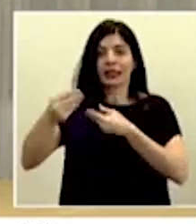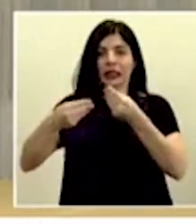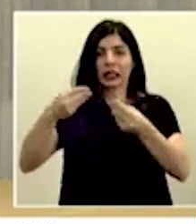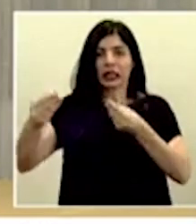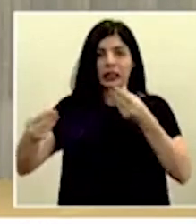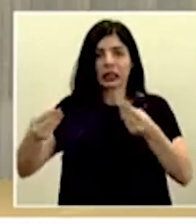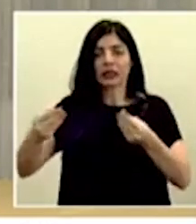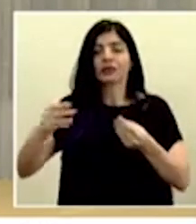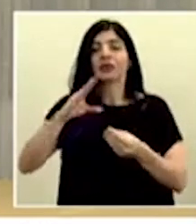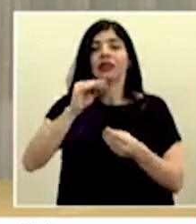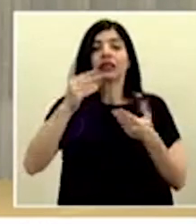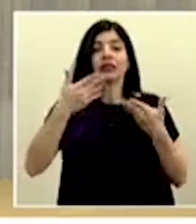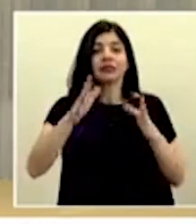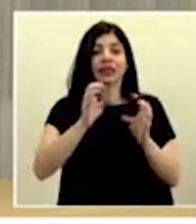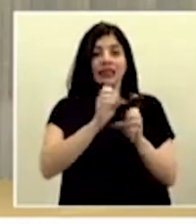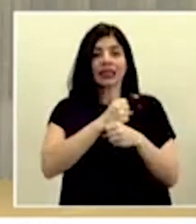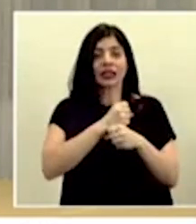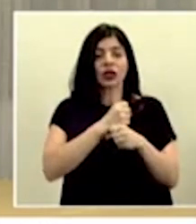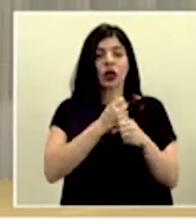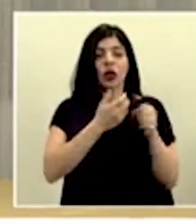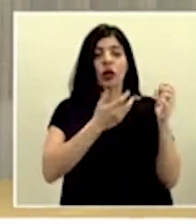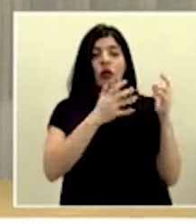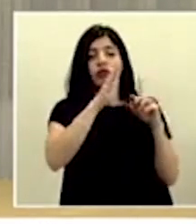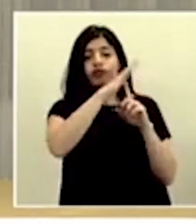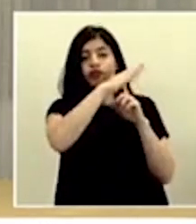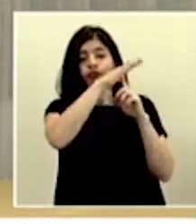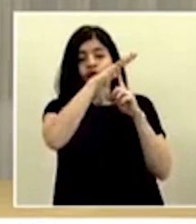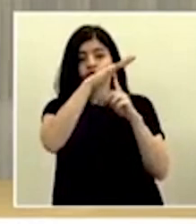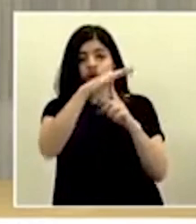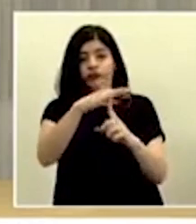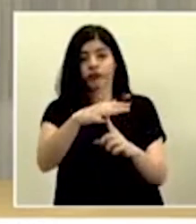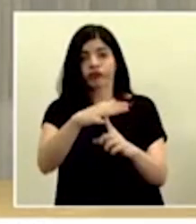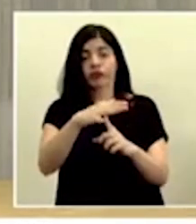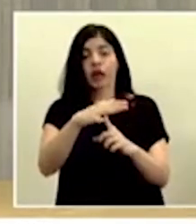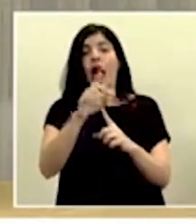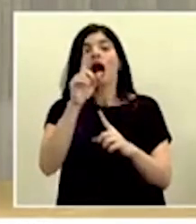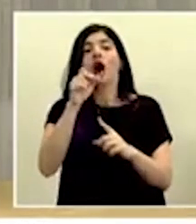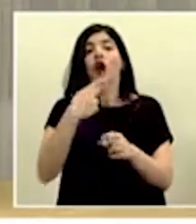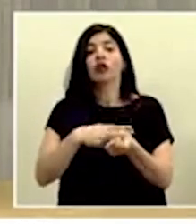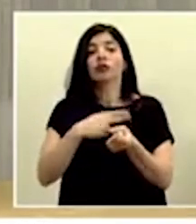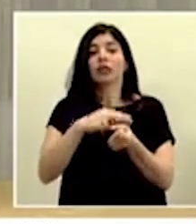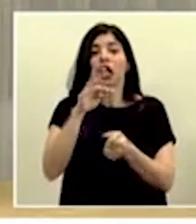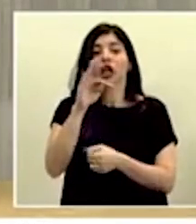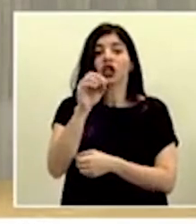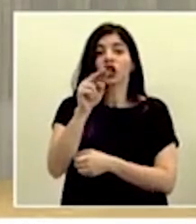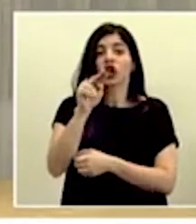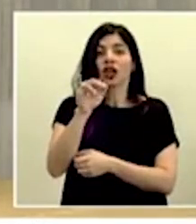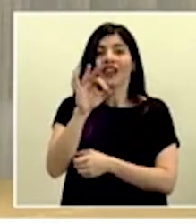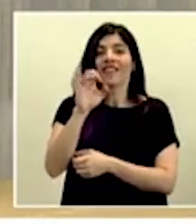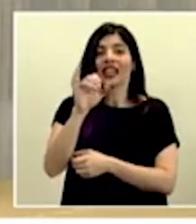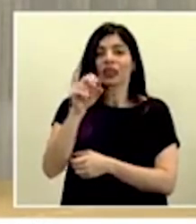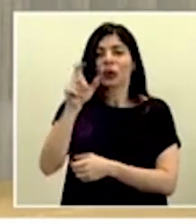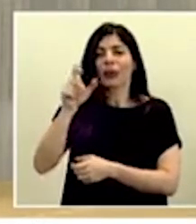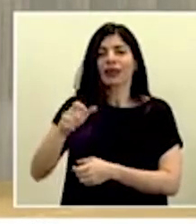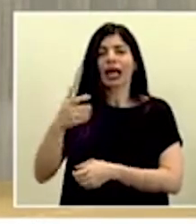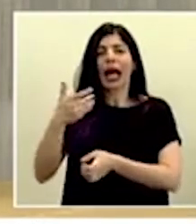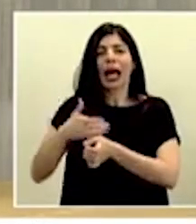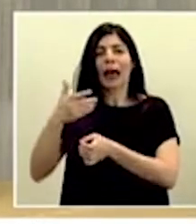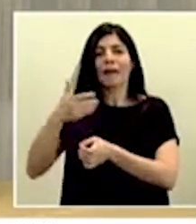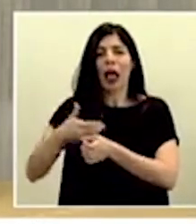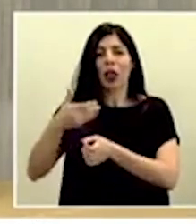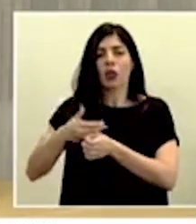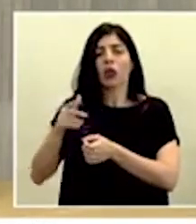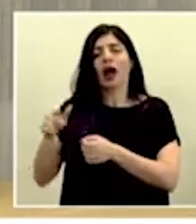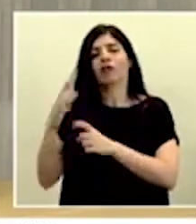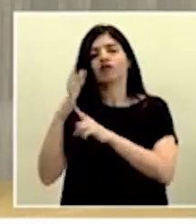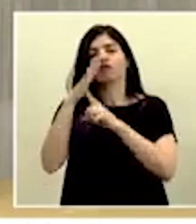y se realizó un traslado aéreo al hospital Tony Facio por una quemadura. Esto es